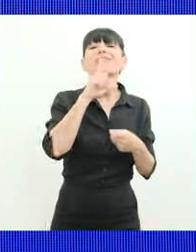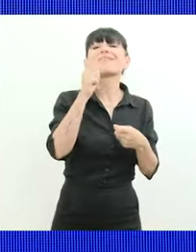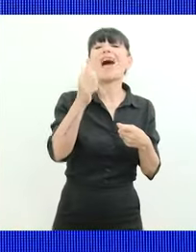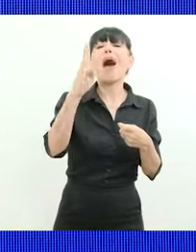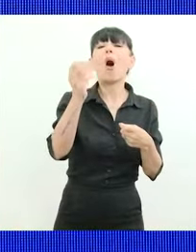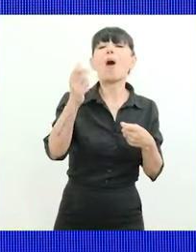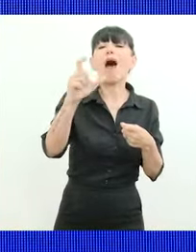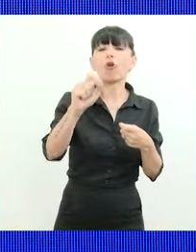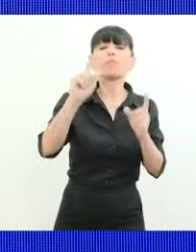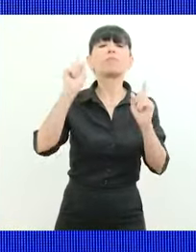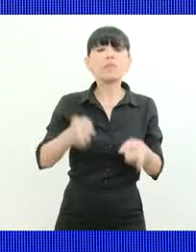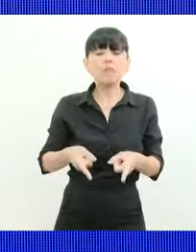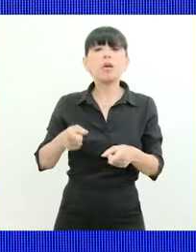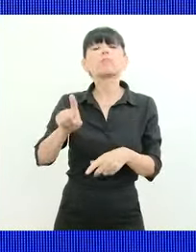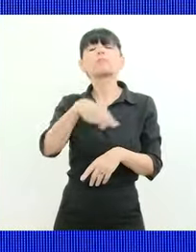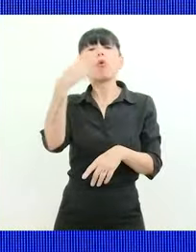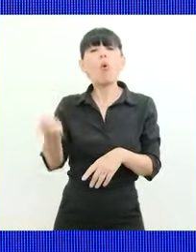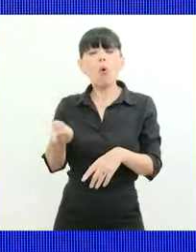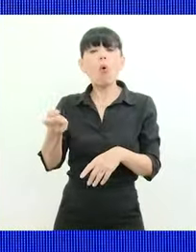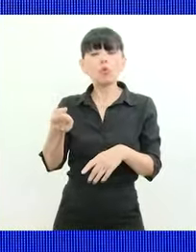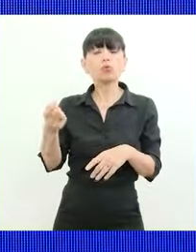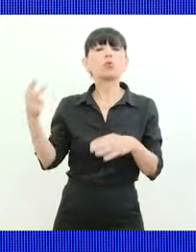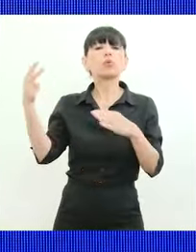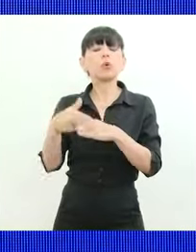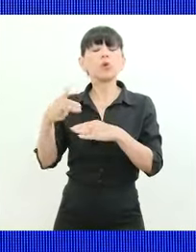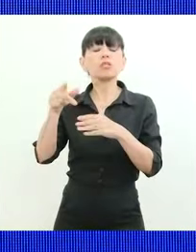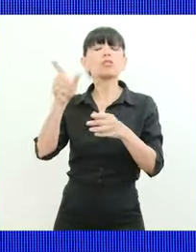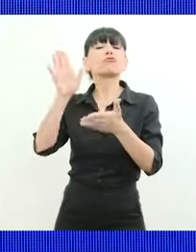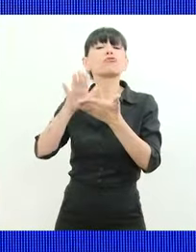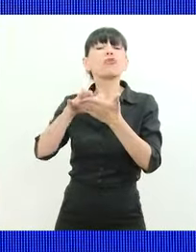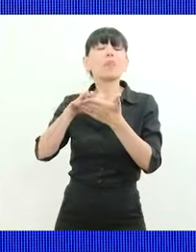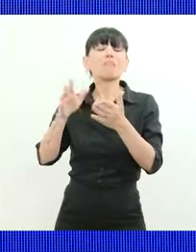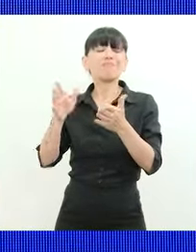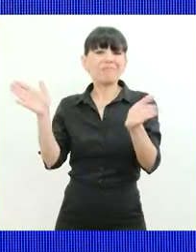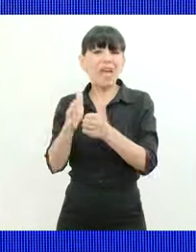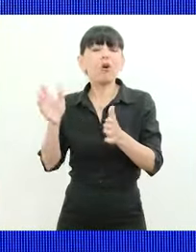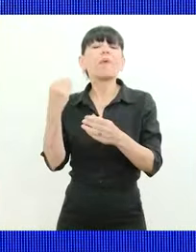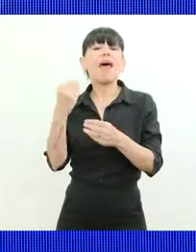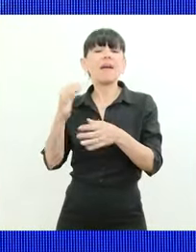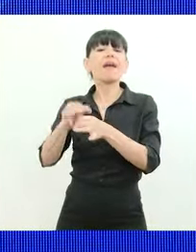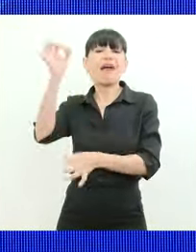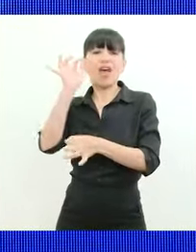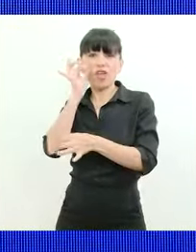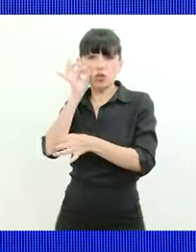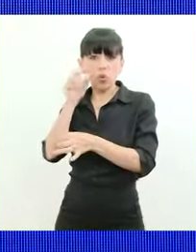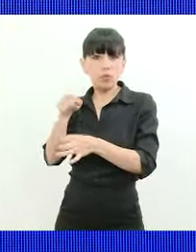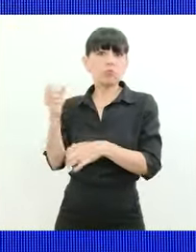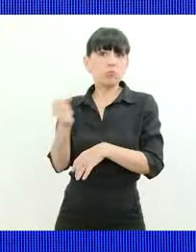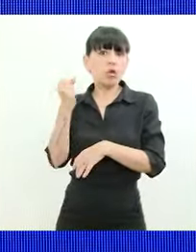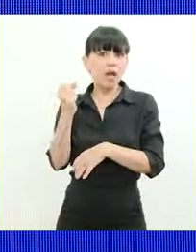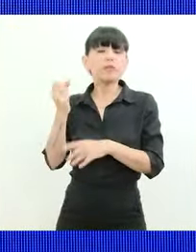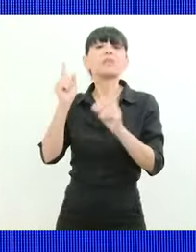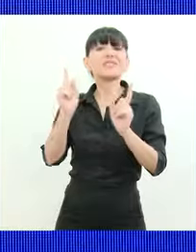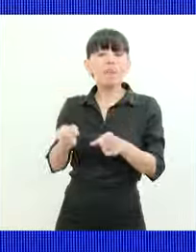decidido aumentar el corte del bioetanol. Y eso para la caña de azúcar es muy importante. En realidad, para los